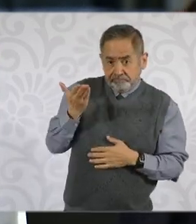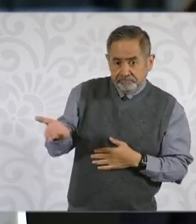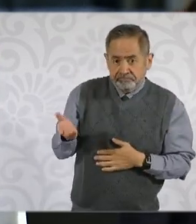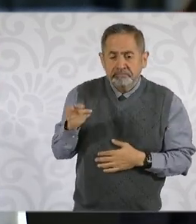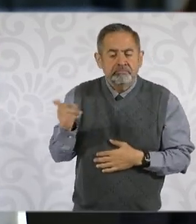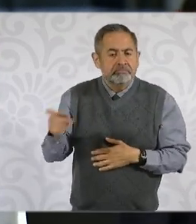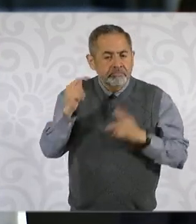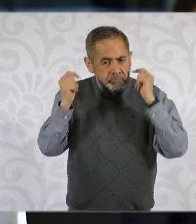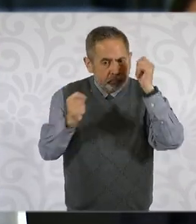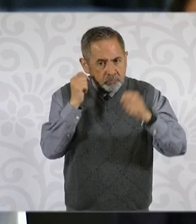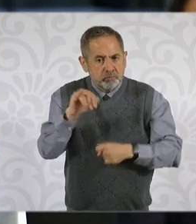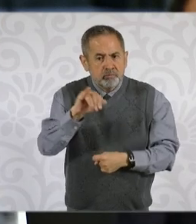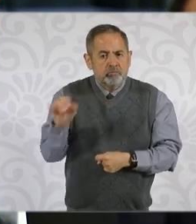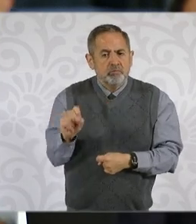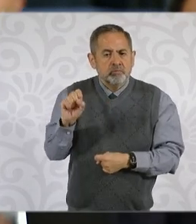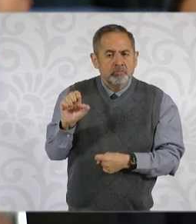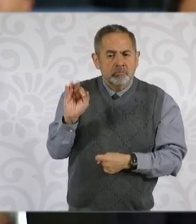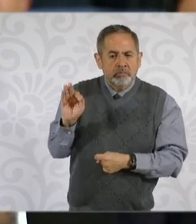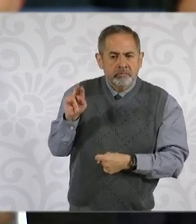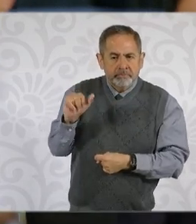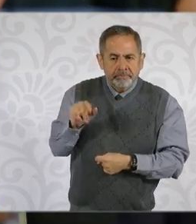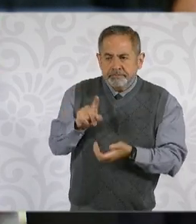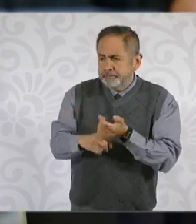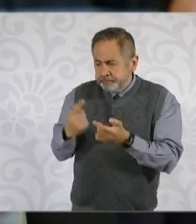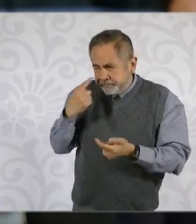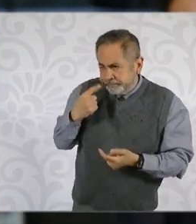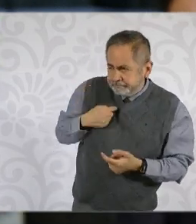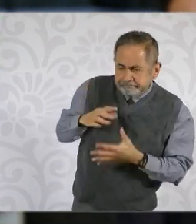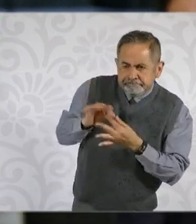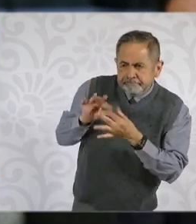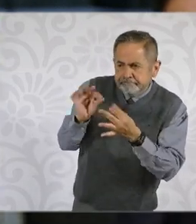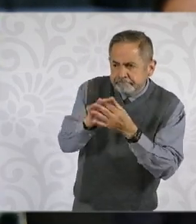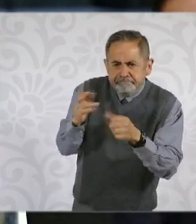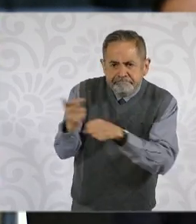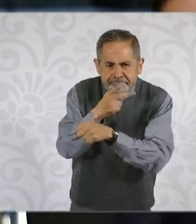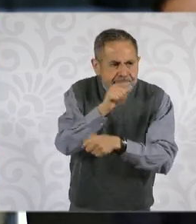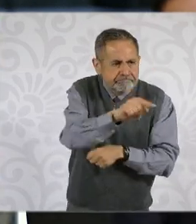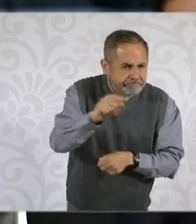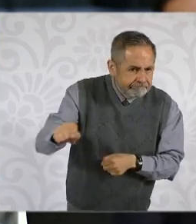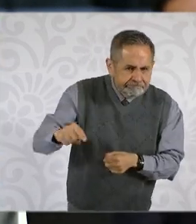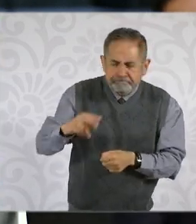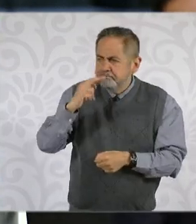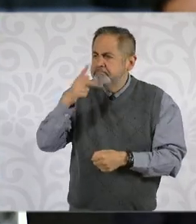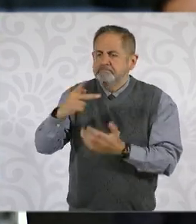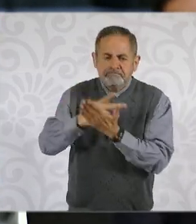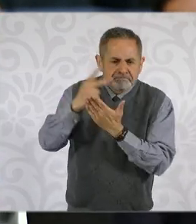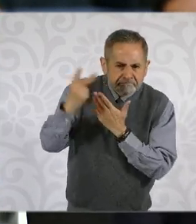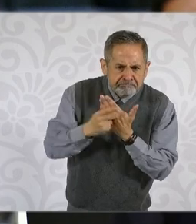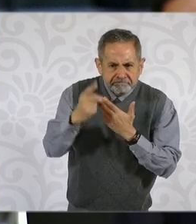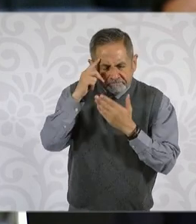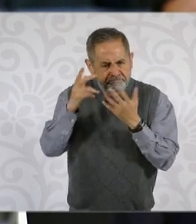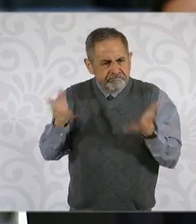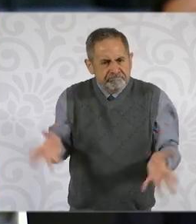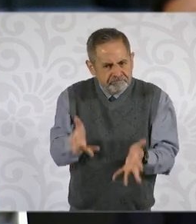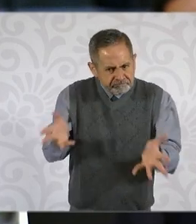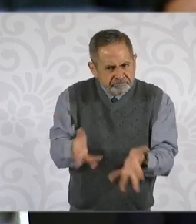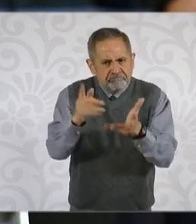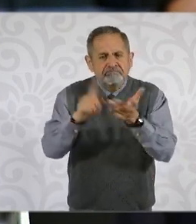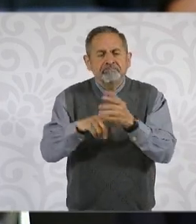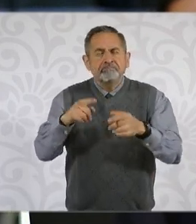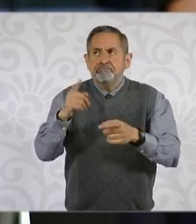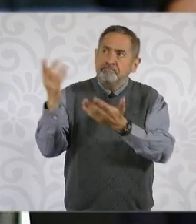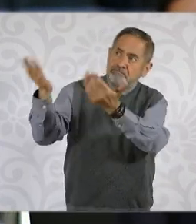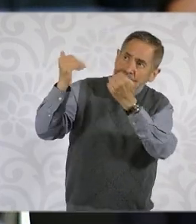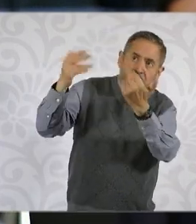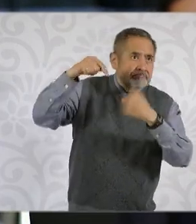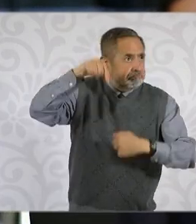Josefina Rodríguez que haga un diagnóstico del caso y se eche a andar un buen programa de promoción para Cancún y los